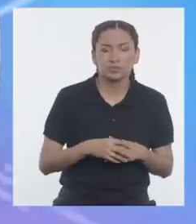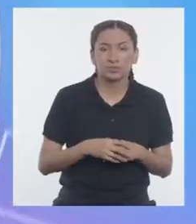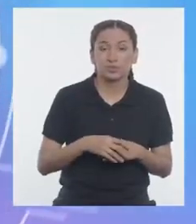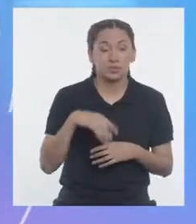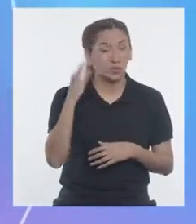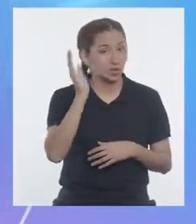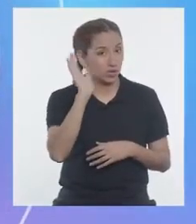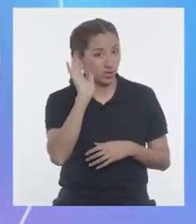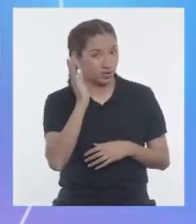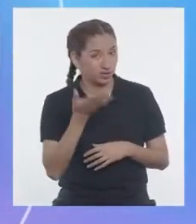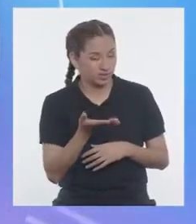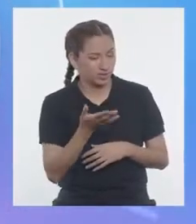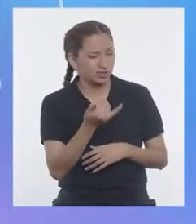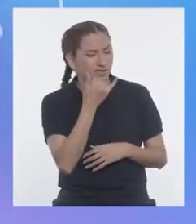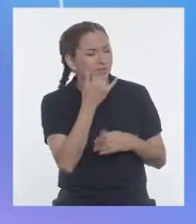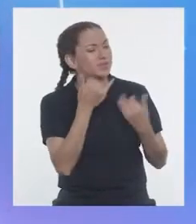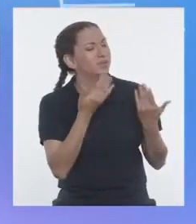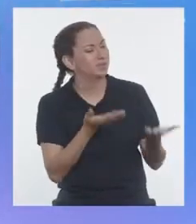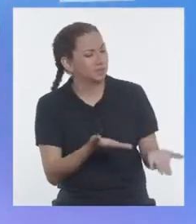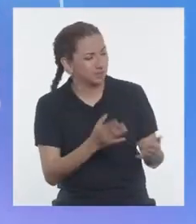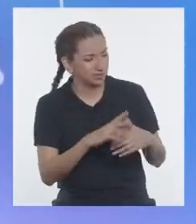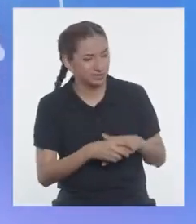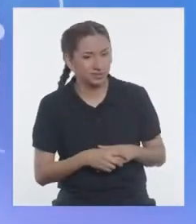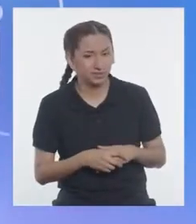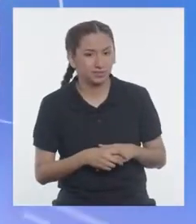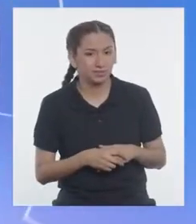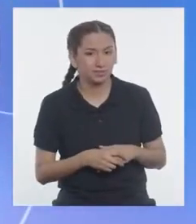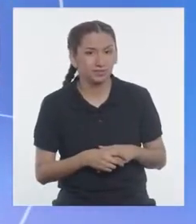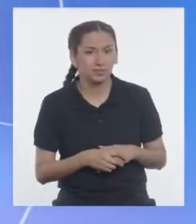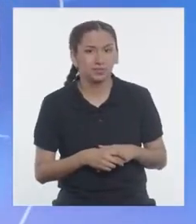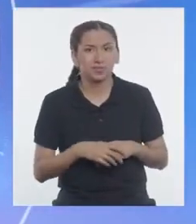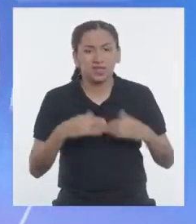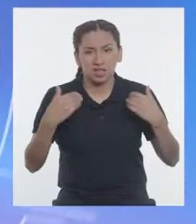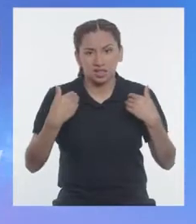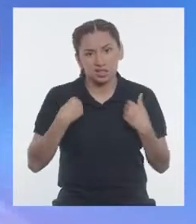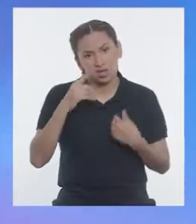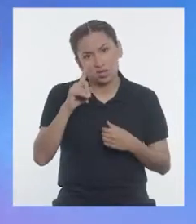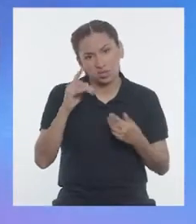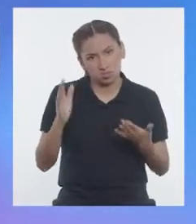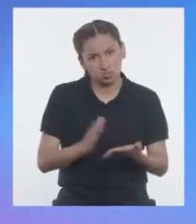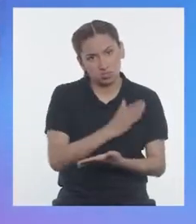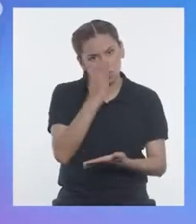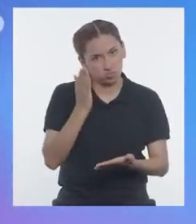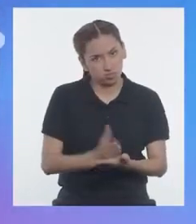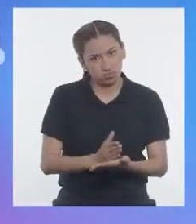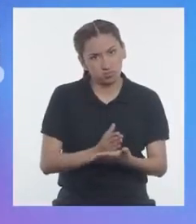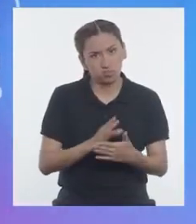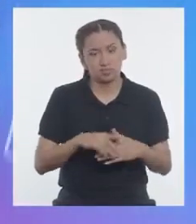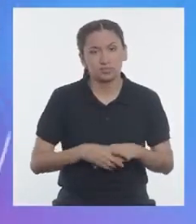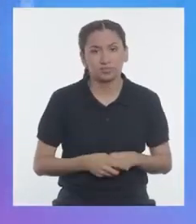¡Hola! ¿Qué te sucede? Tengo un problema.